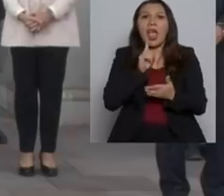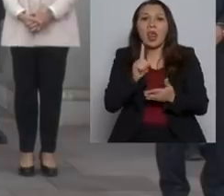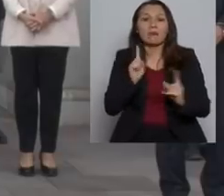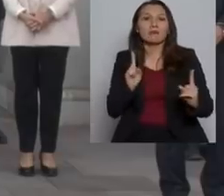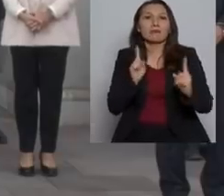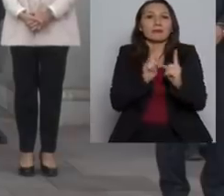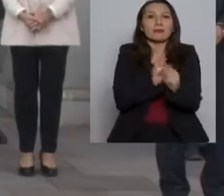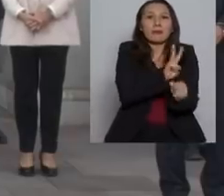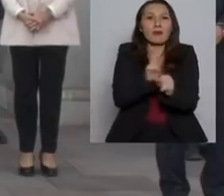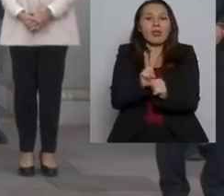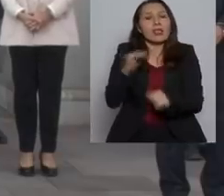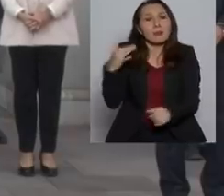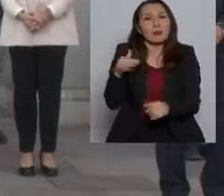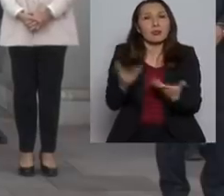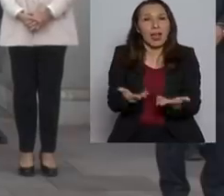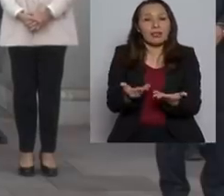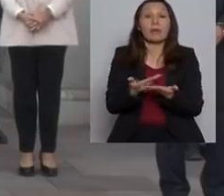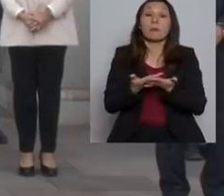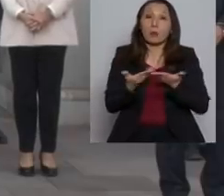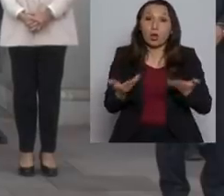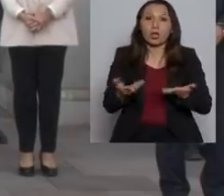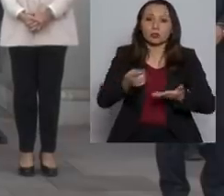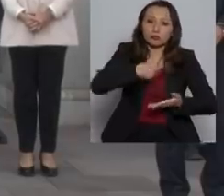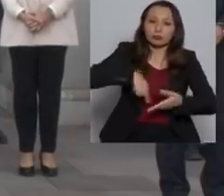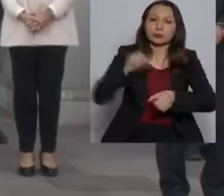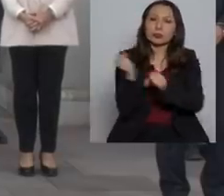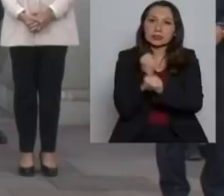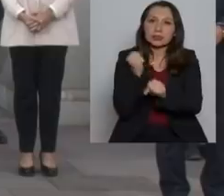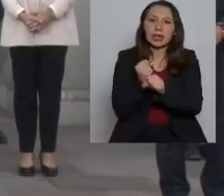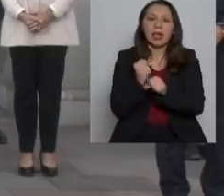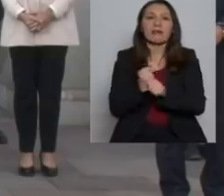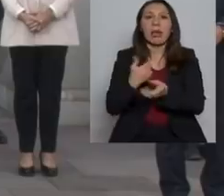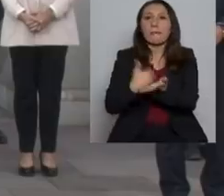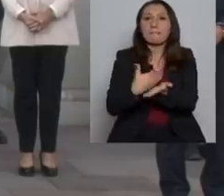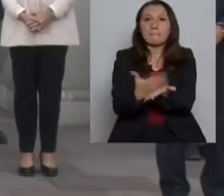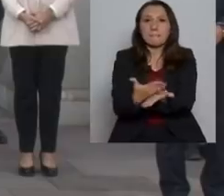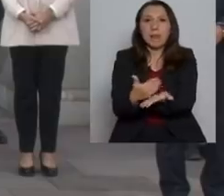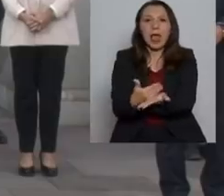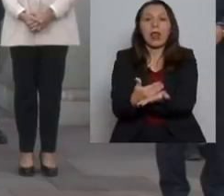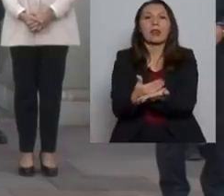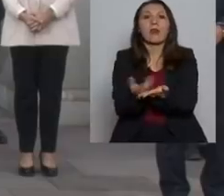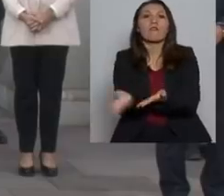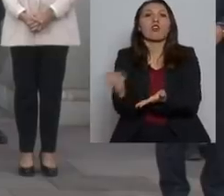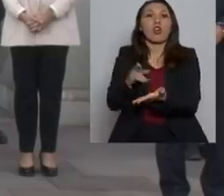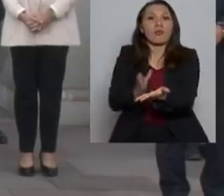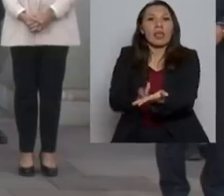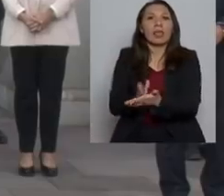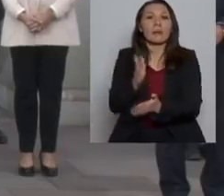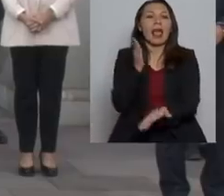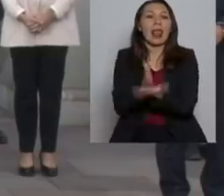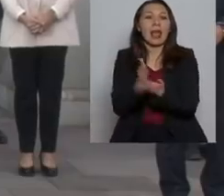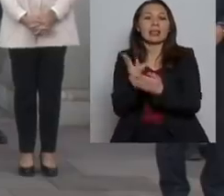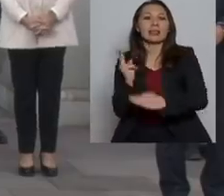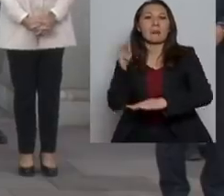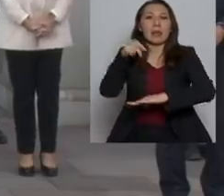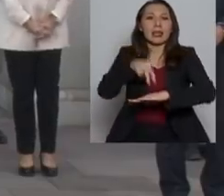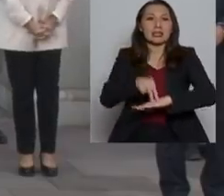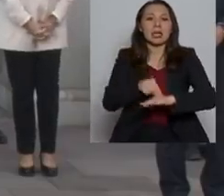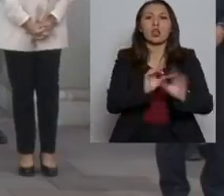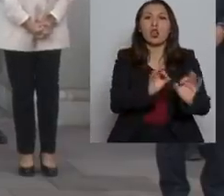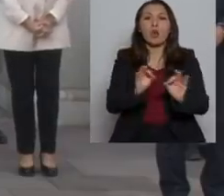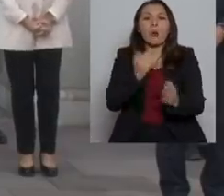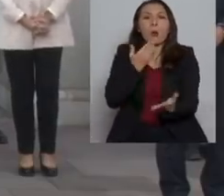profesores. Por estas razones estamos trabajando en un plan de reinicio de clases presenciales y de